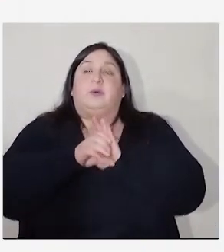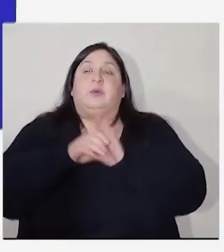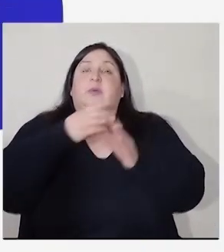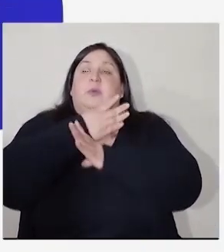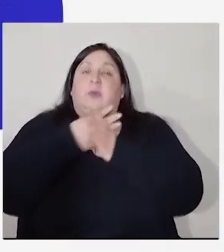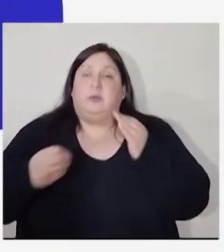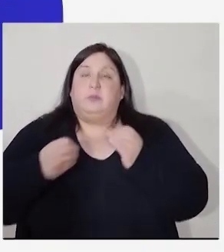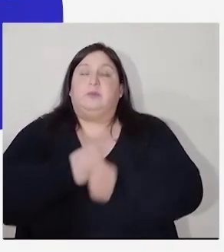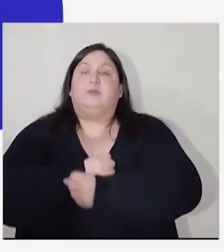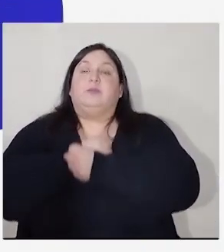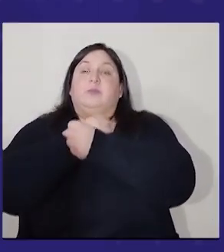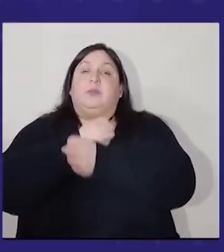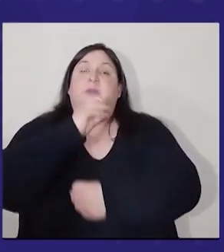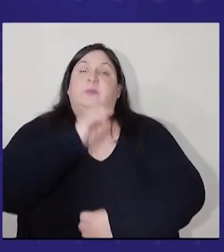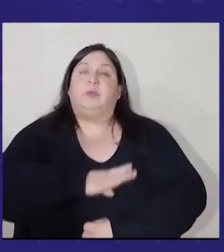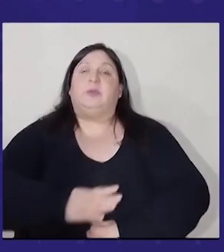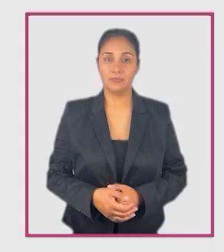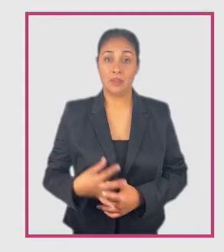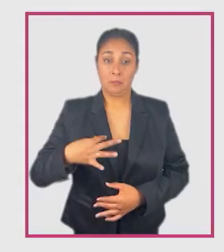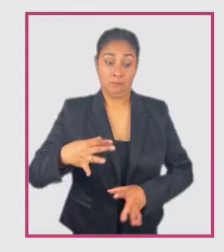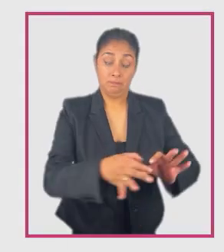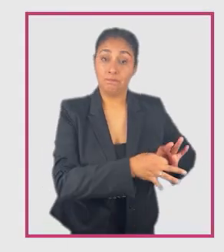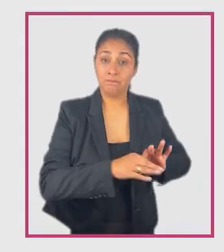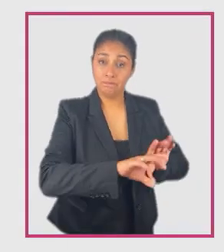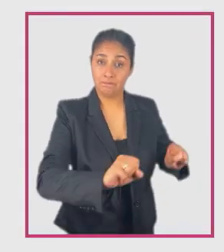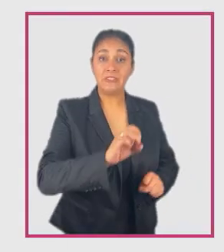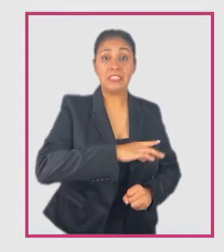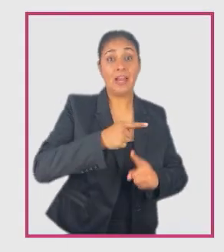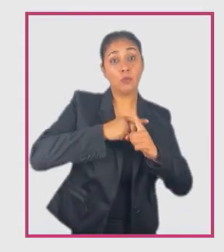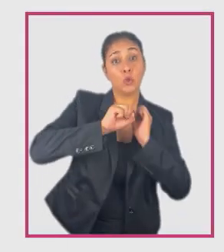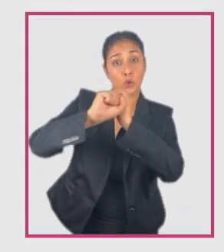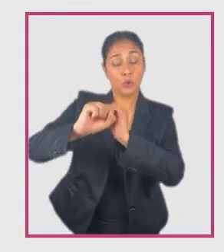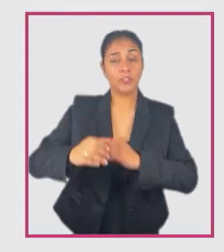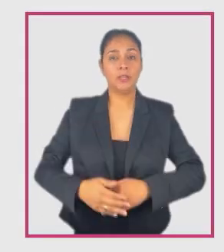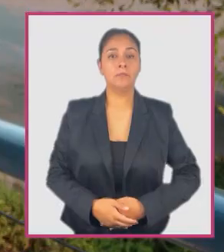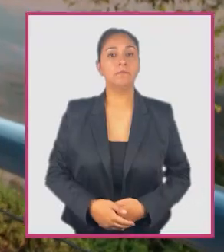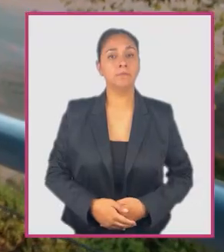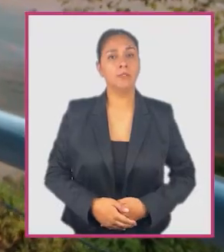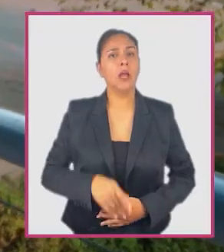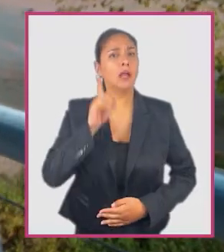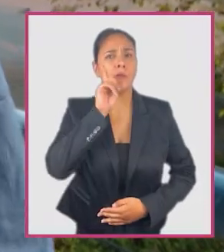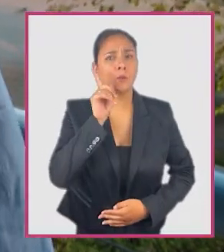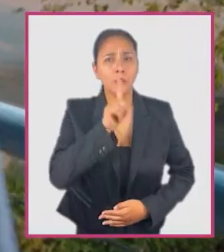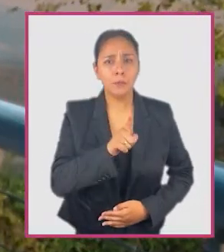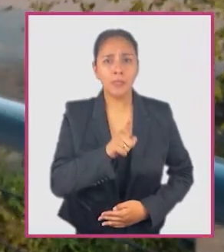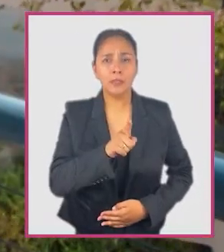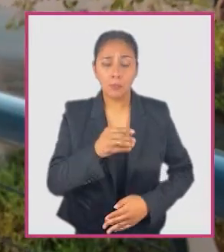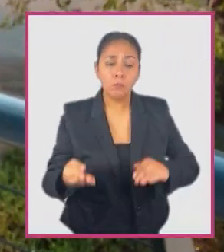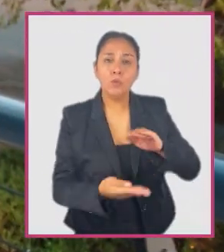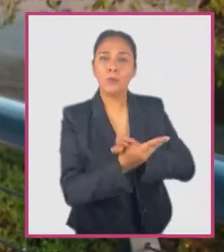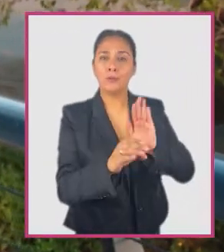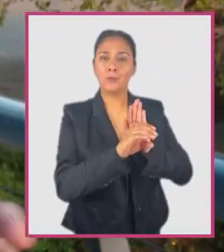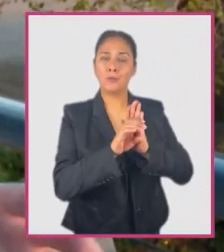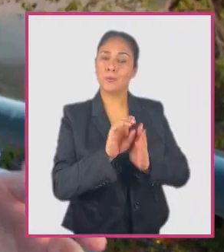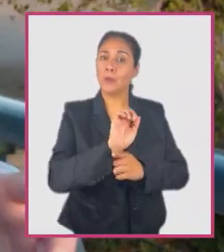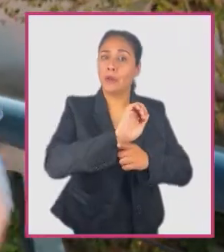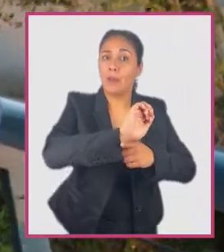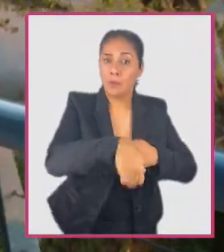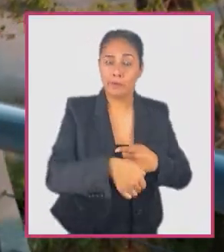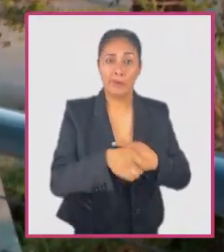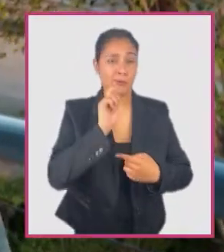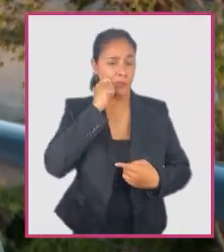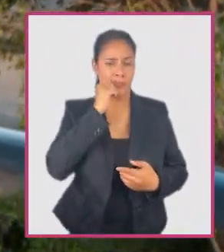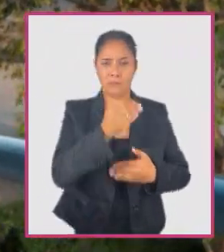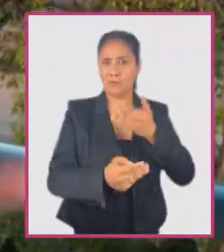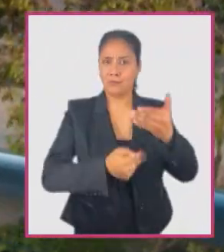Fin del proceso constituyente. a Chile. Pacto Unidad Ciudadana. Chile contra los abusos. Que no te mientan. Aprobar esta propuesta constitucional